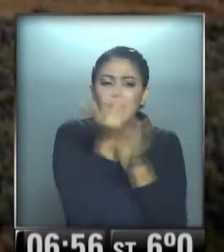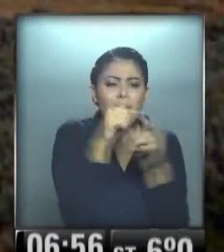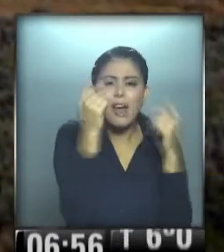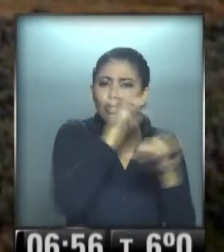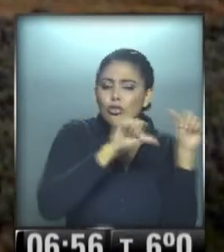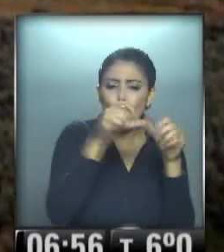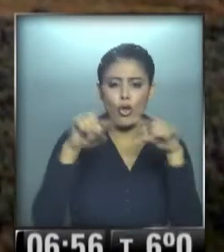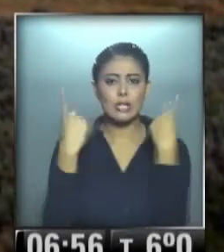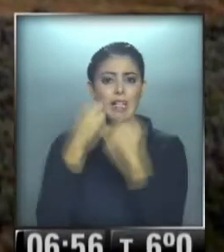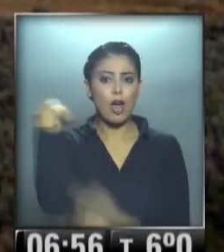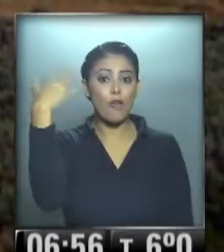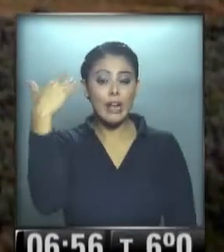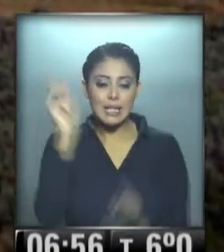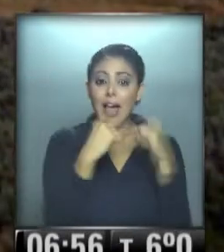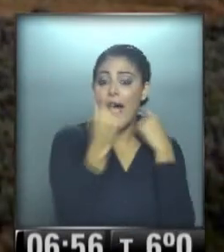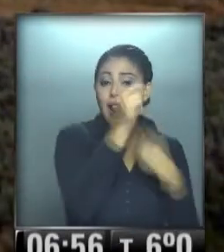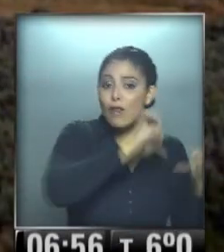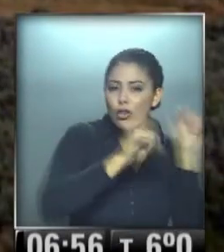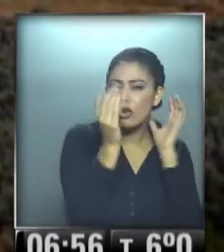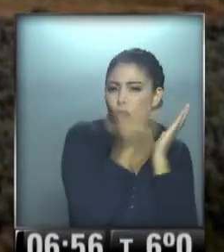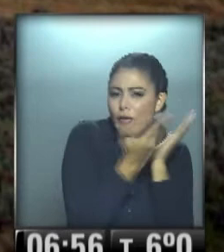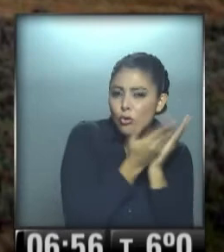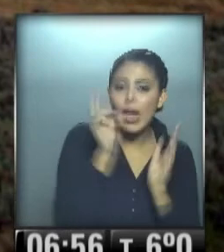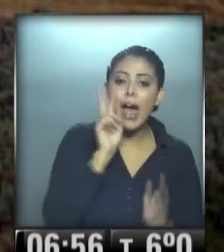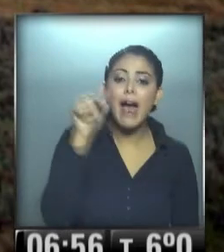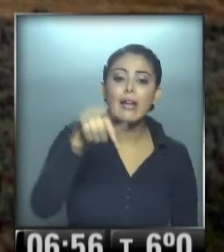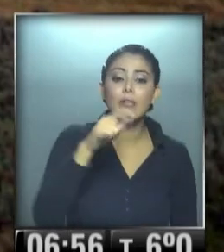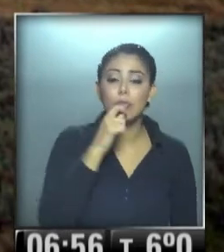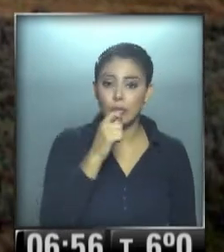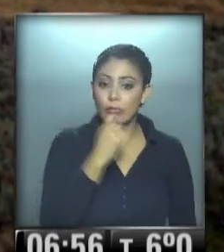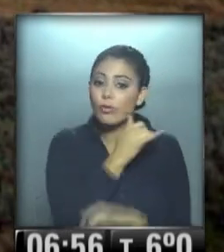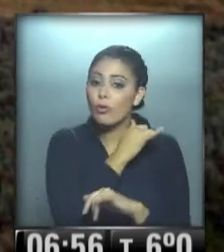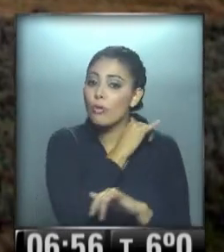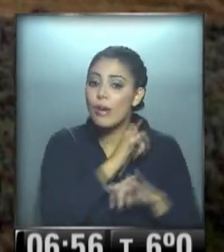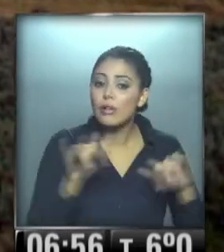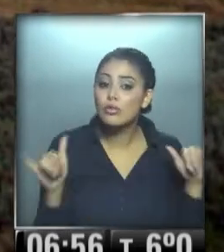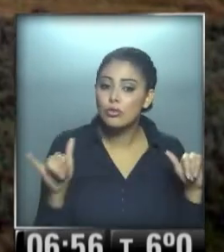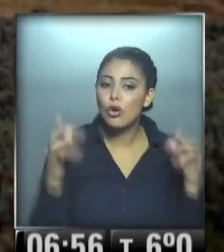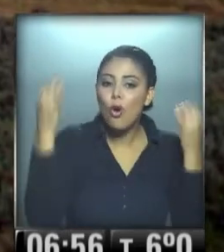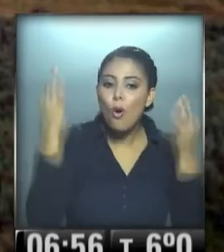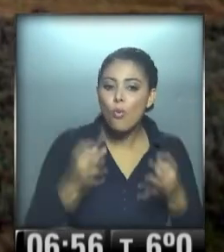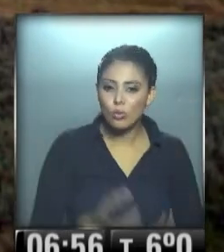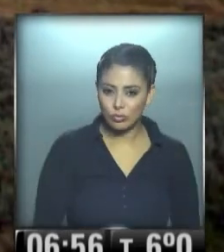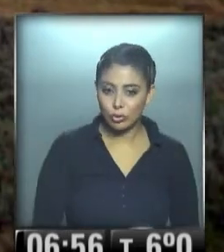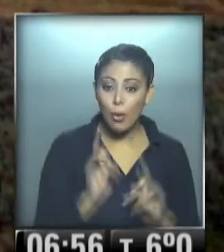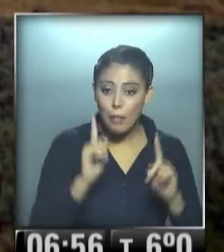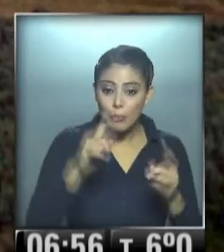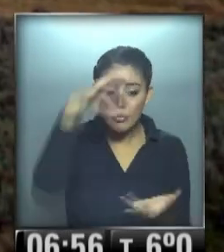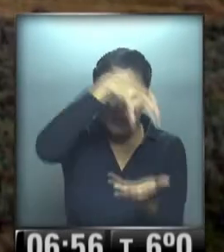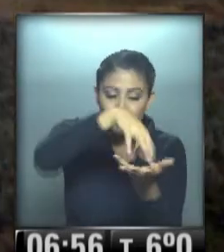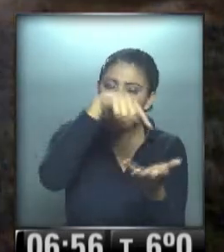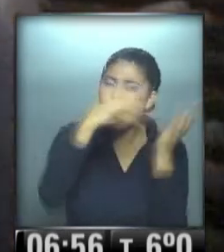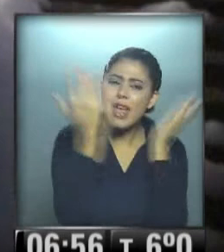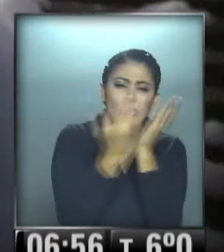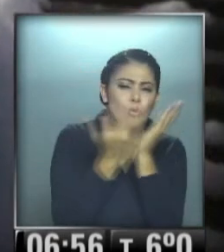conferencia. En los laboratorios se hacen los estudios. Aquí tenemos un detalle exactamente de este edificio donde se